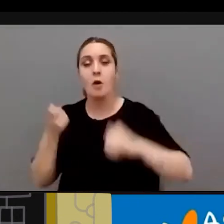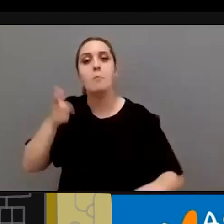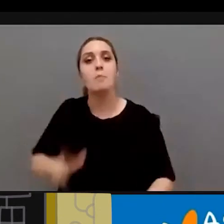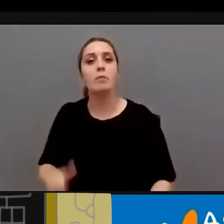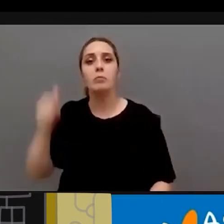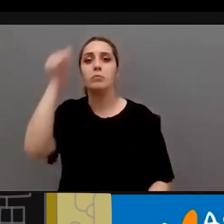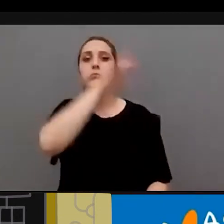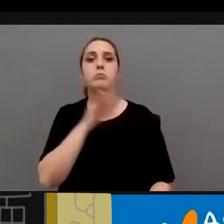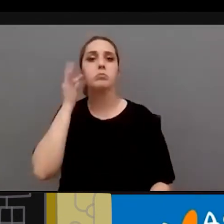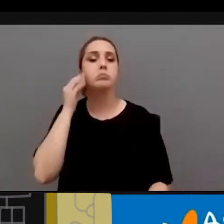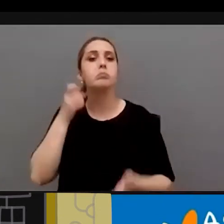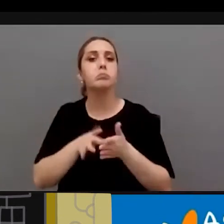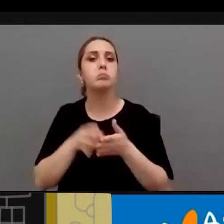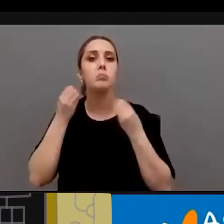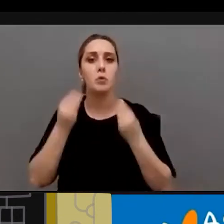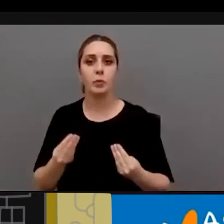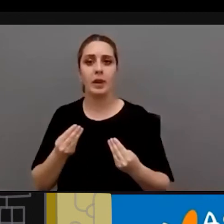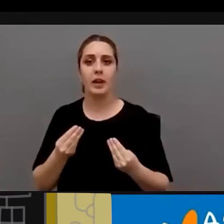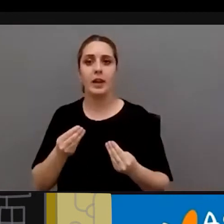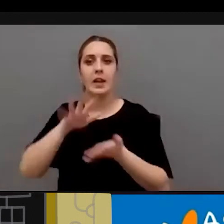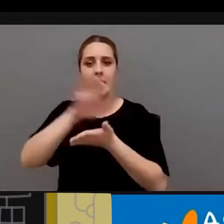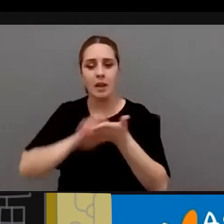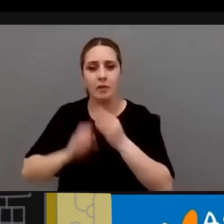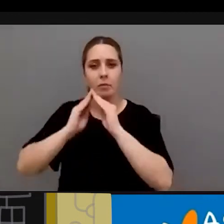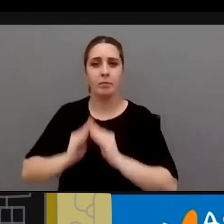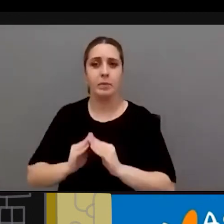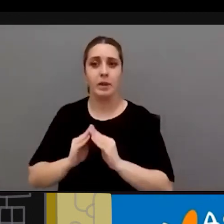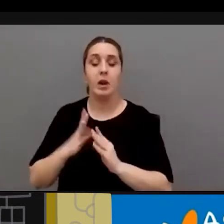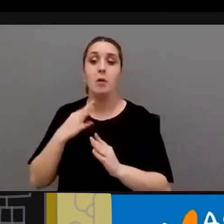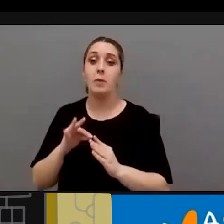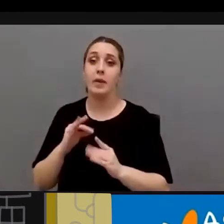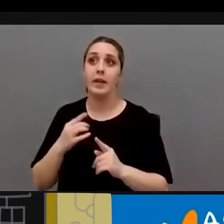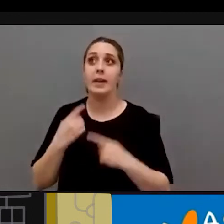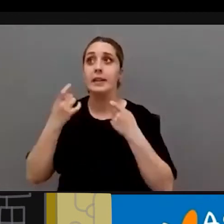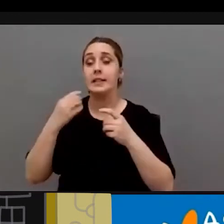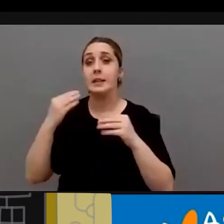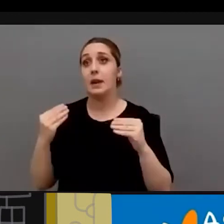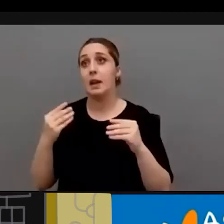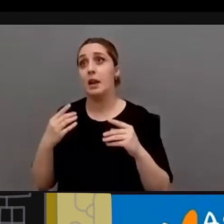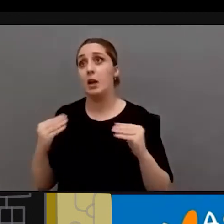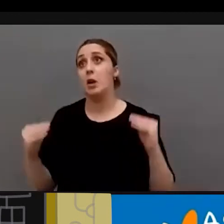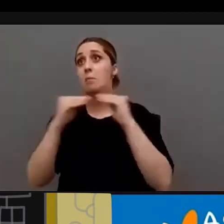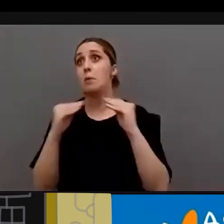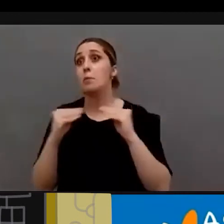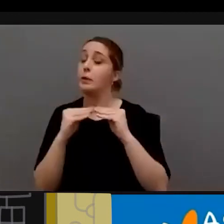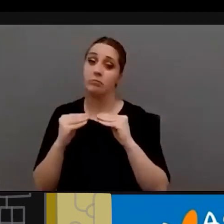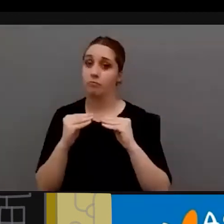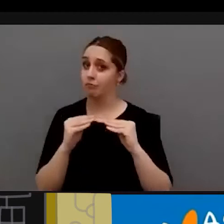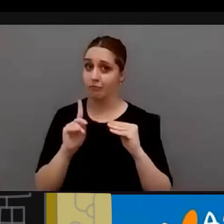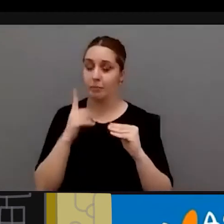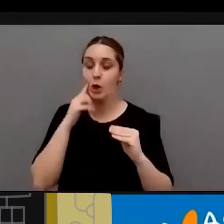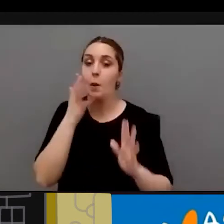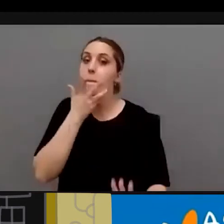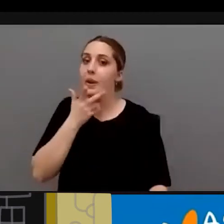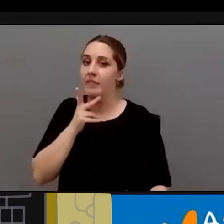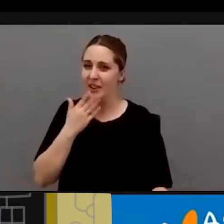profesionales emitiendo informes que no siempre podemos compartir o compartimos pero que yo prefiero prefiero me